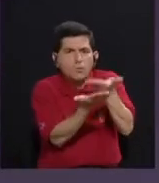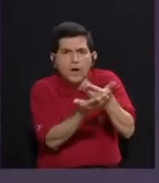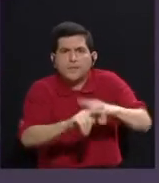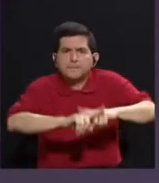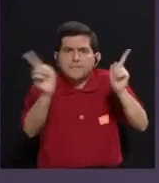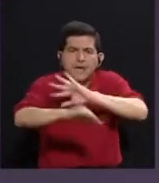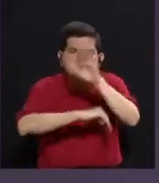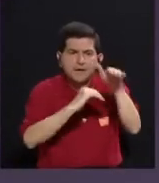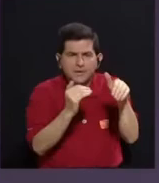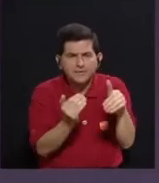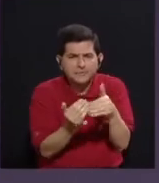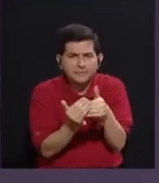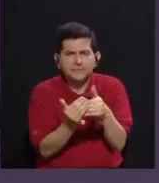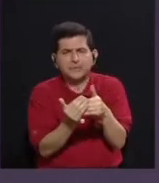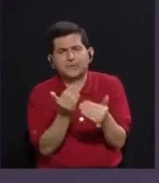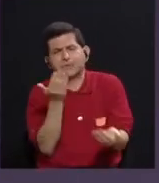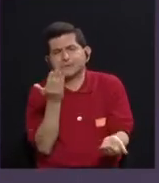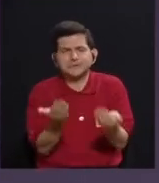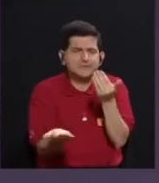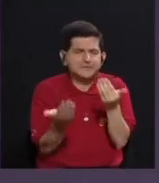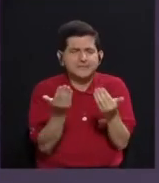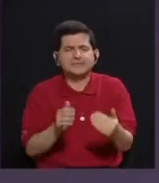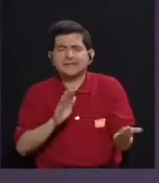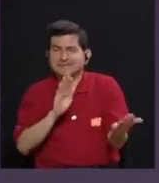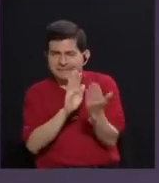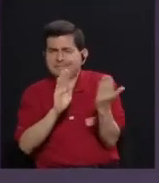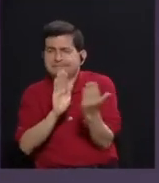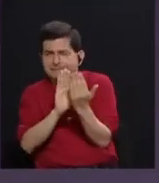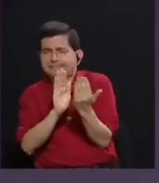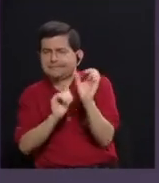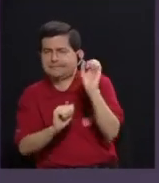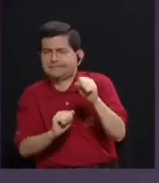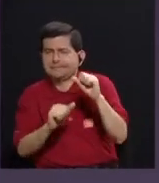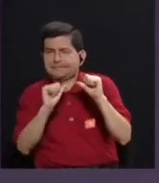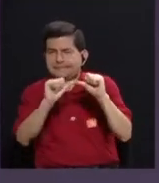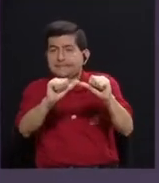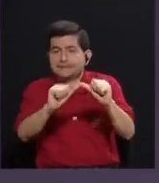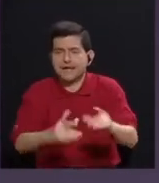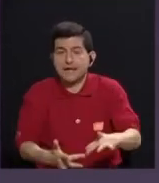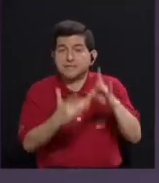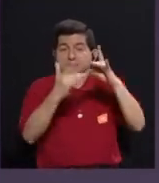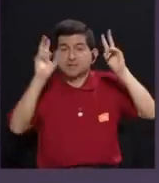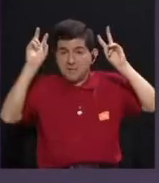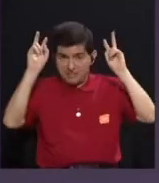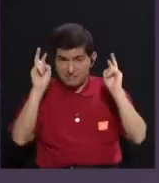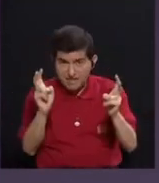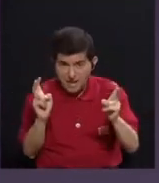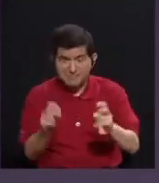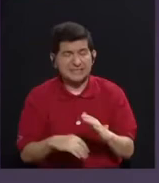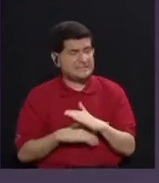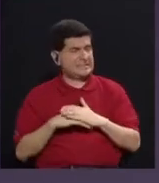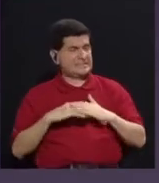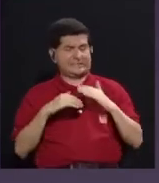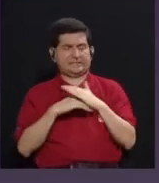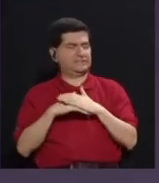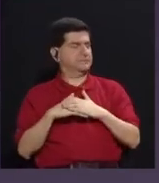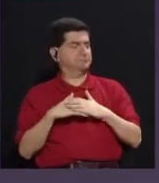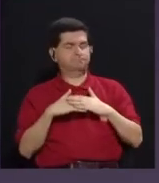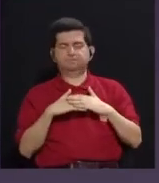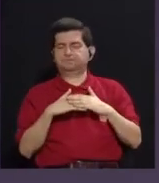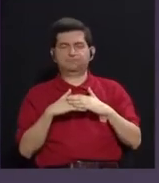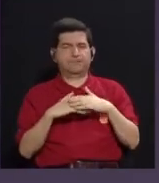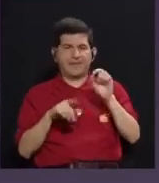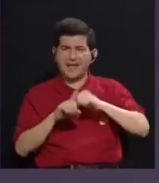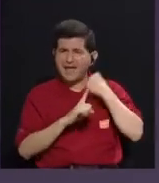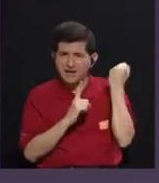Pero todavía hay cierta resistencia, sobre todo cuando se toman temas tan incómodos. Porque en